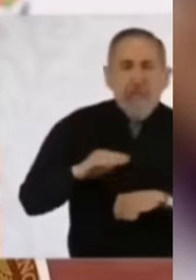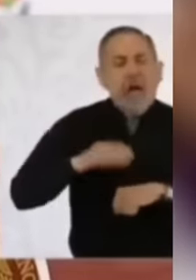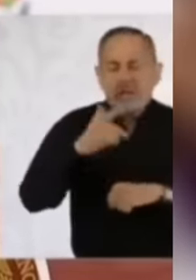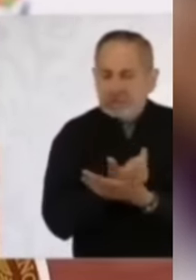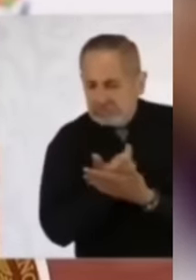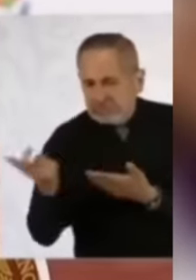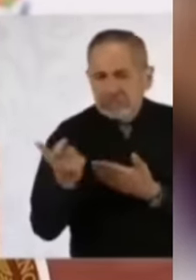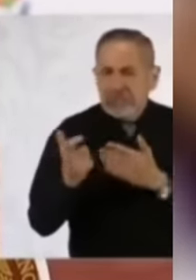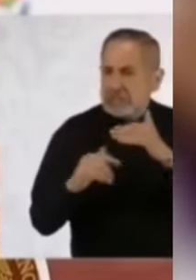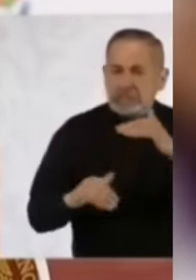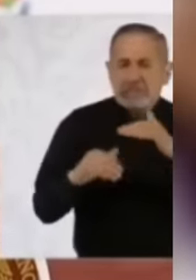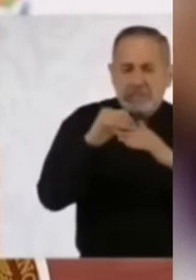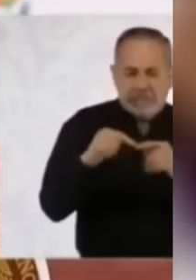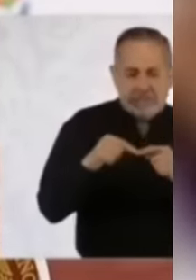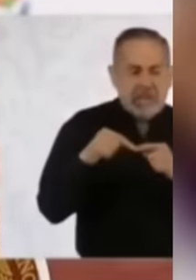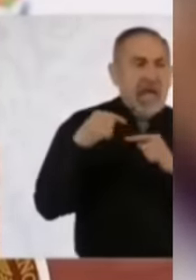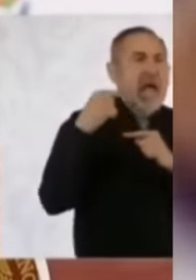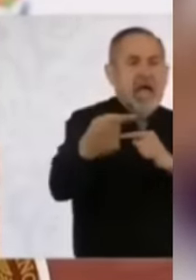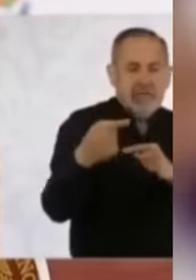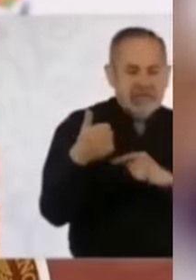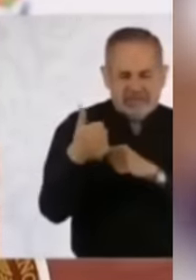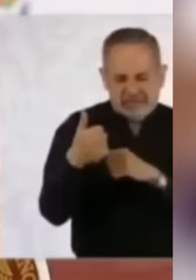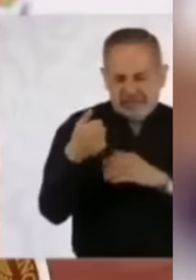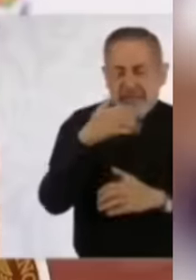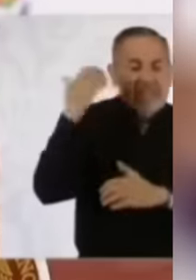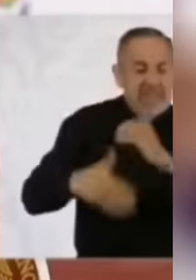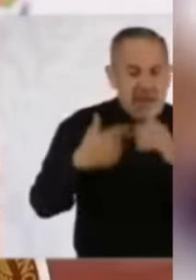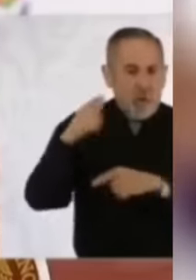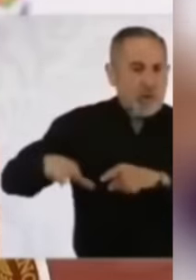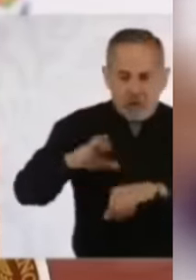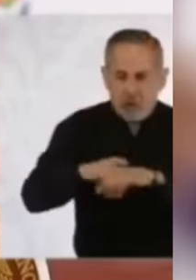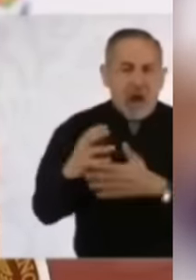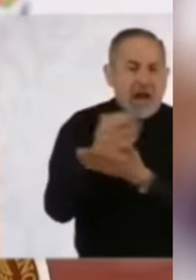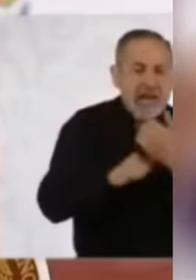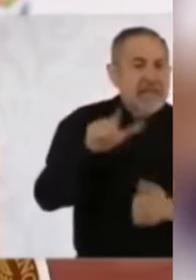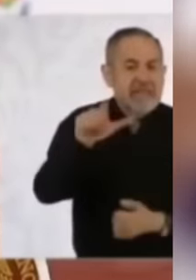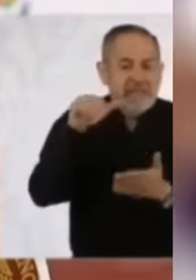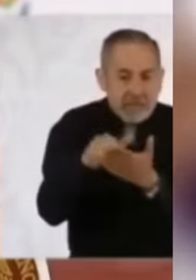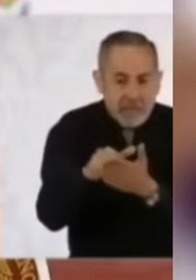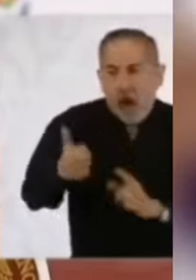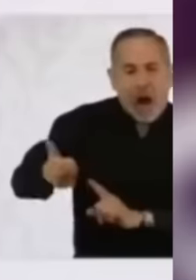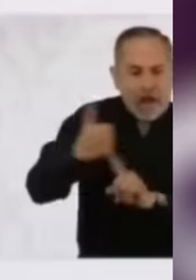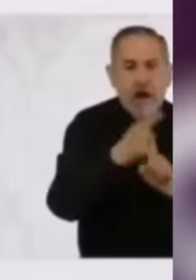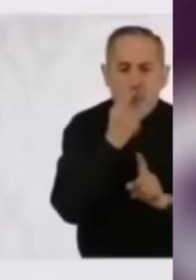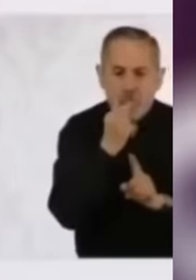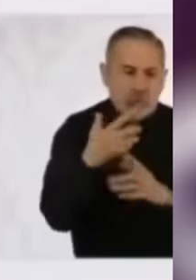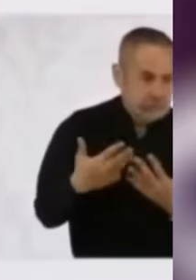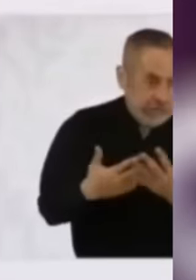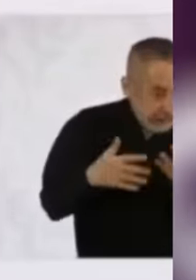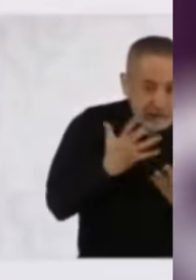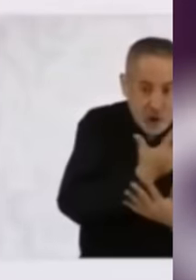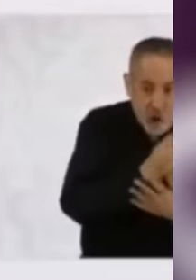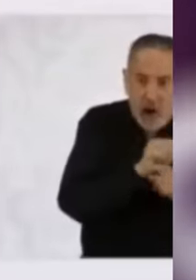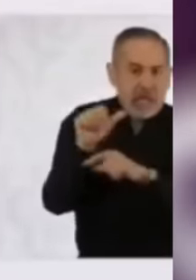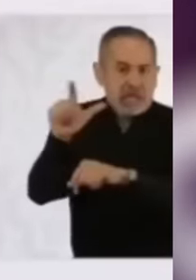desarticulando cada uno de los puntos planteados y logrando convertir una situación incómoda en una oportunidad para